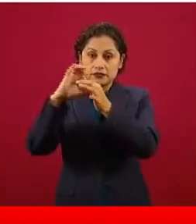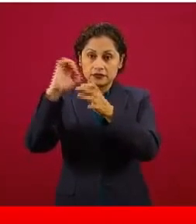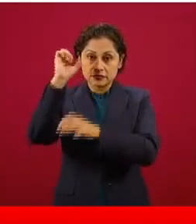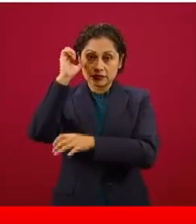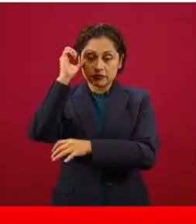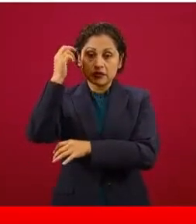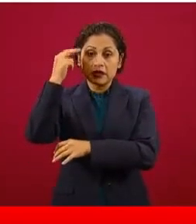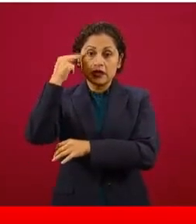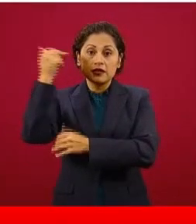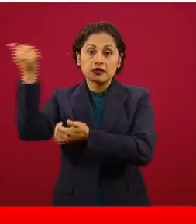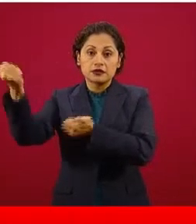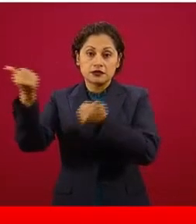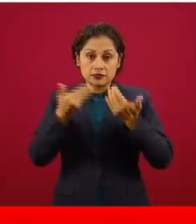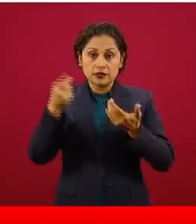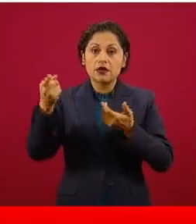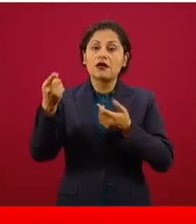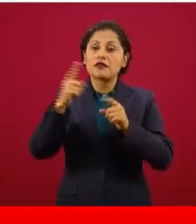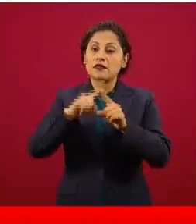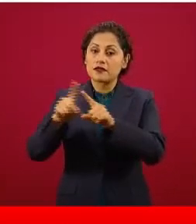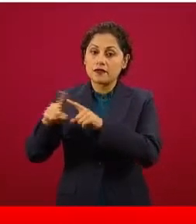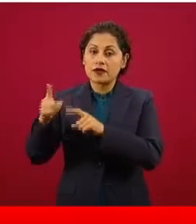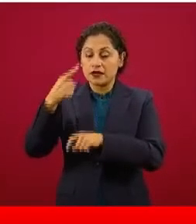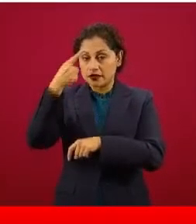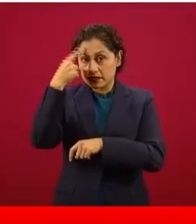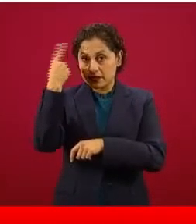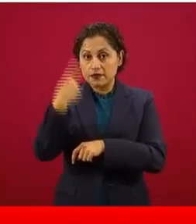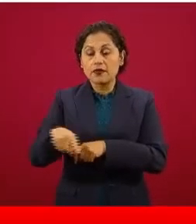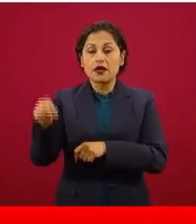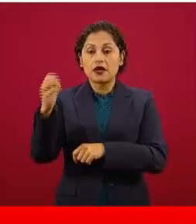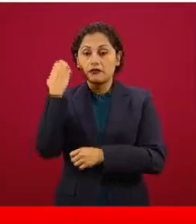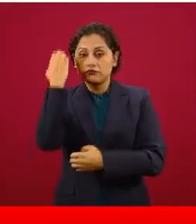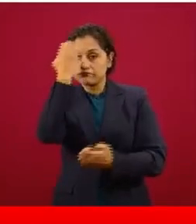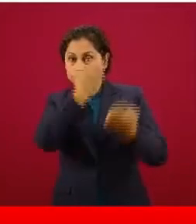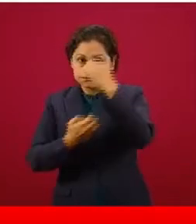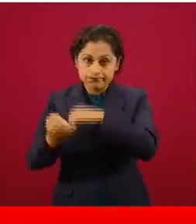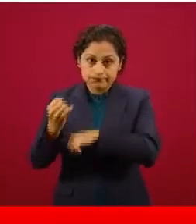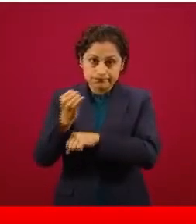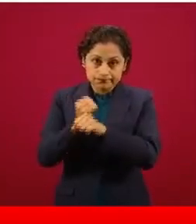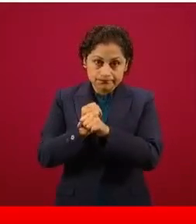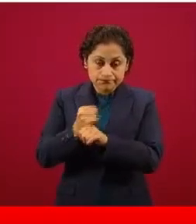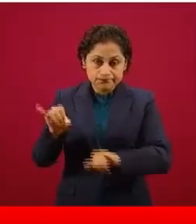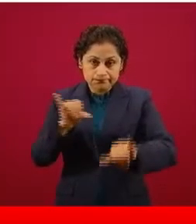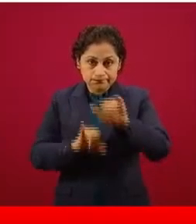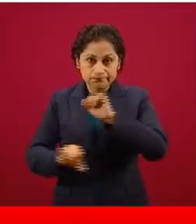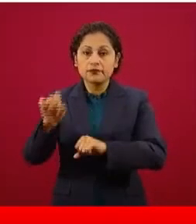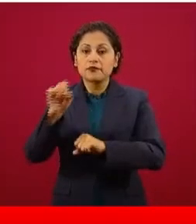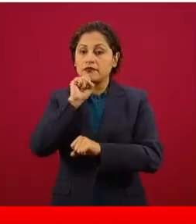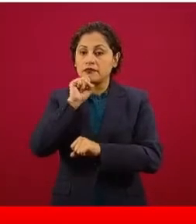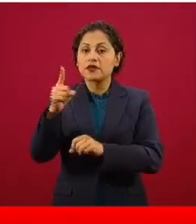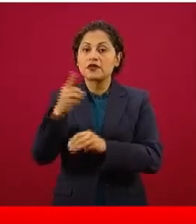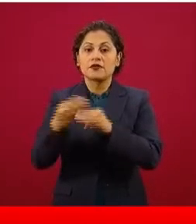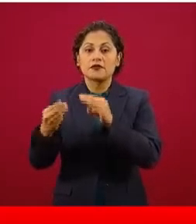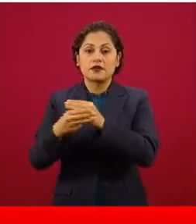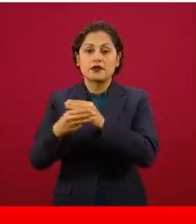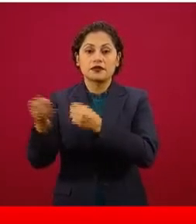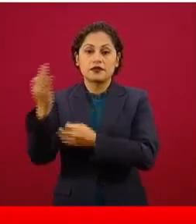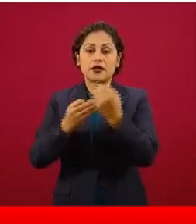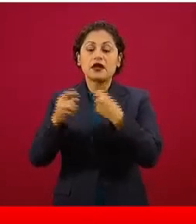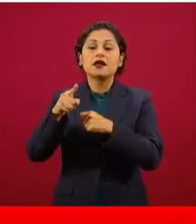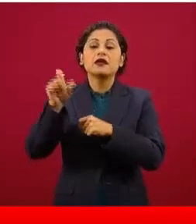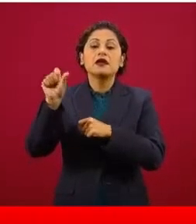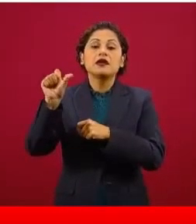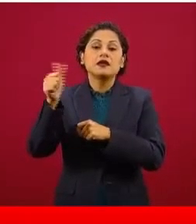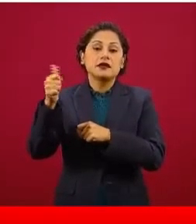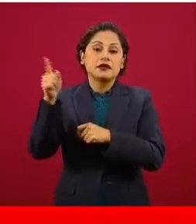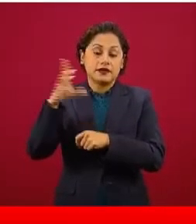y pruebas diagnósticas. Hemos hasta el día de hoy cinco aviones que han llegado con equipo de protección para